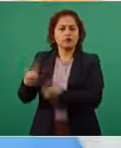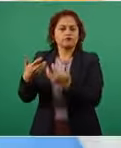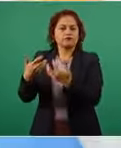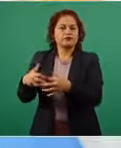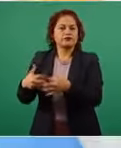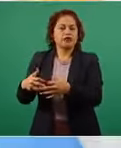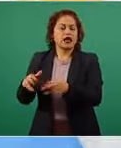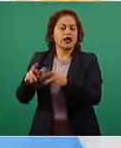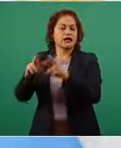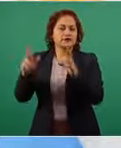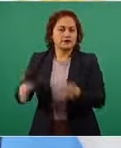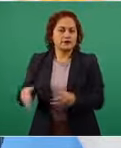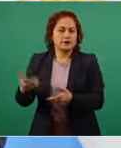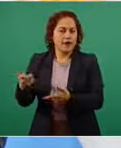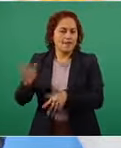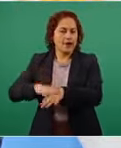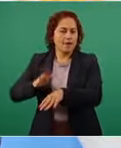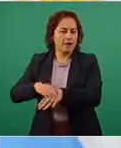y lo que